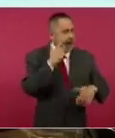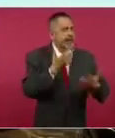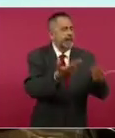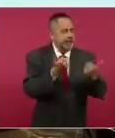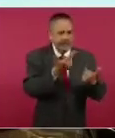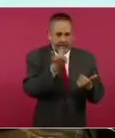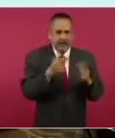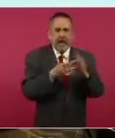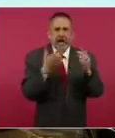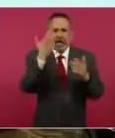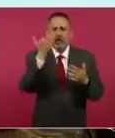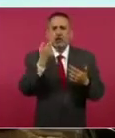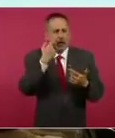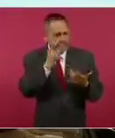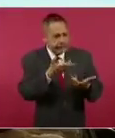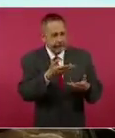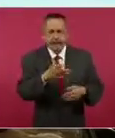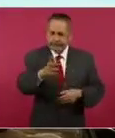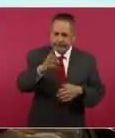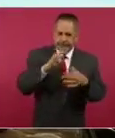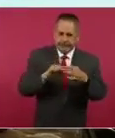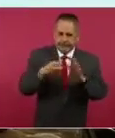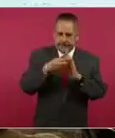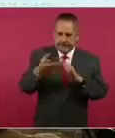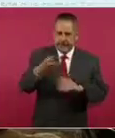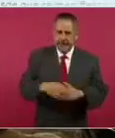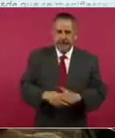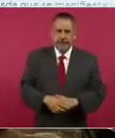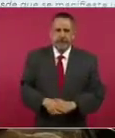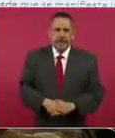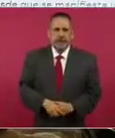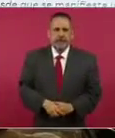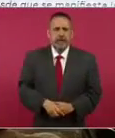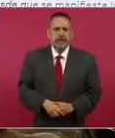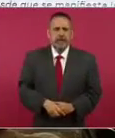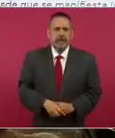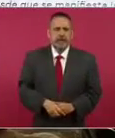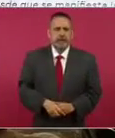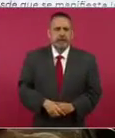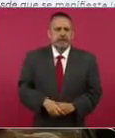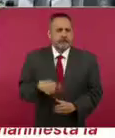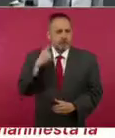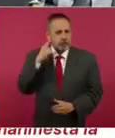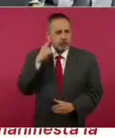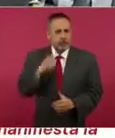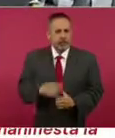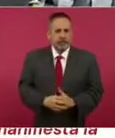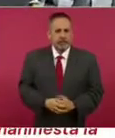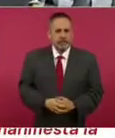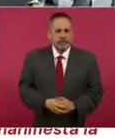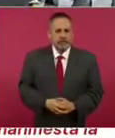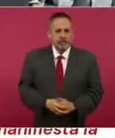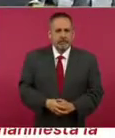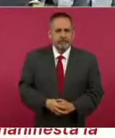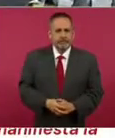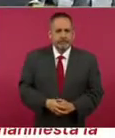Gracias. Adelante, por favor. Buenas noches. Esa es la... Que tenganla ahí.